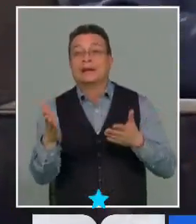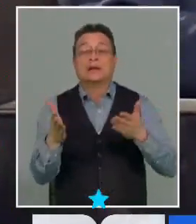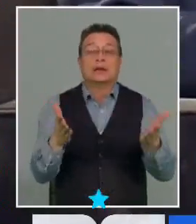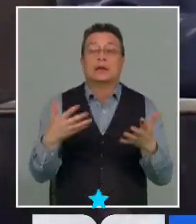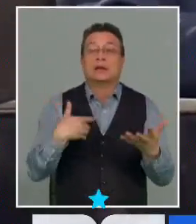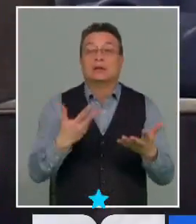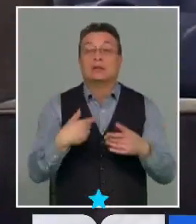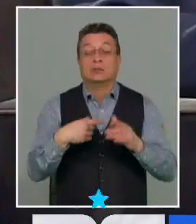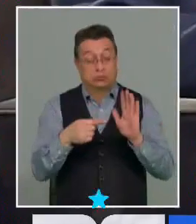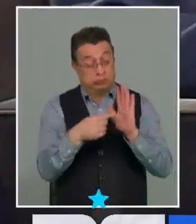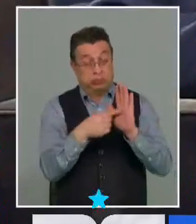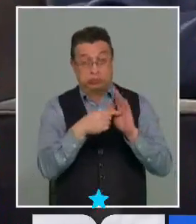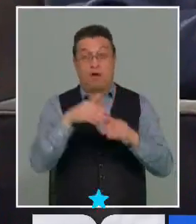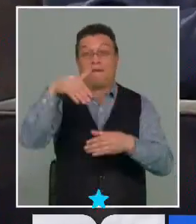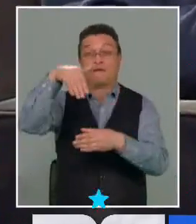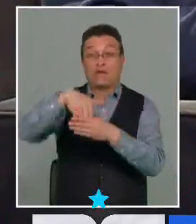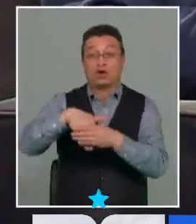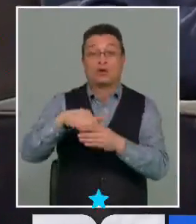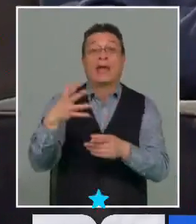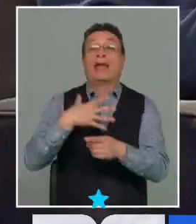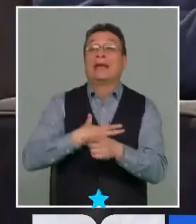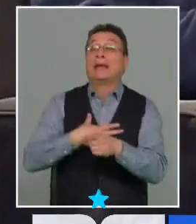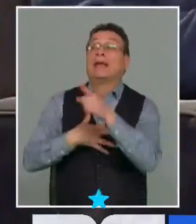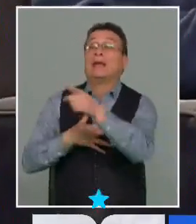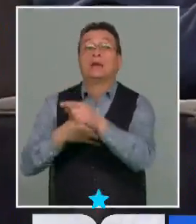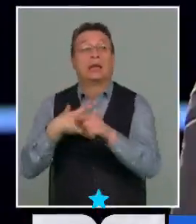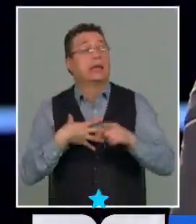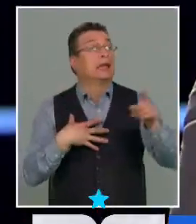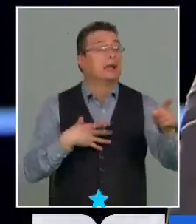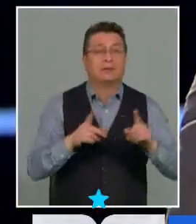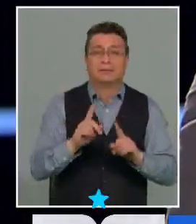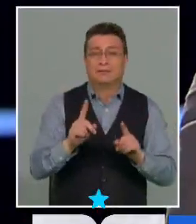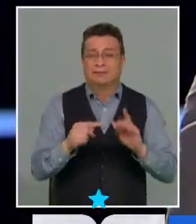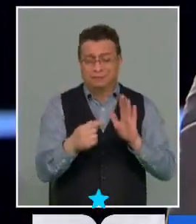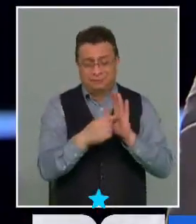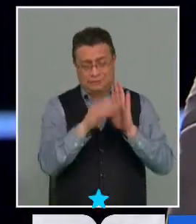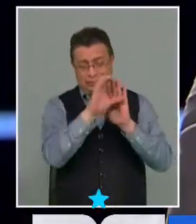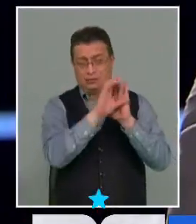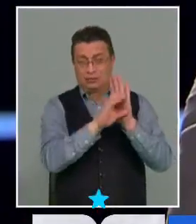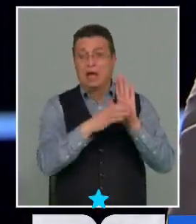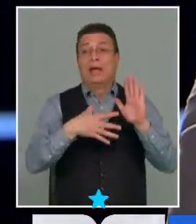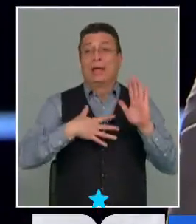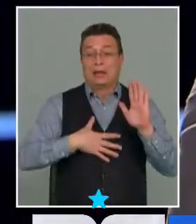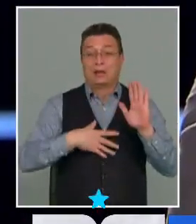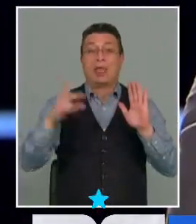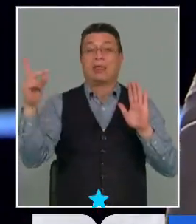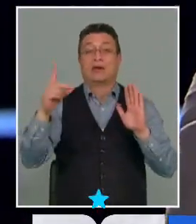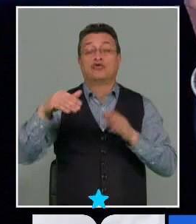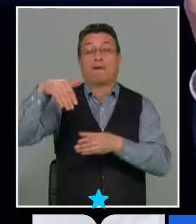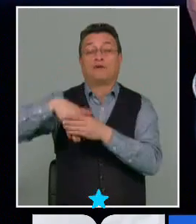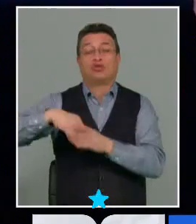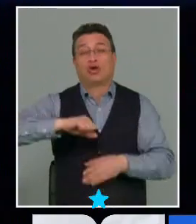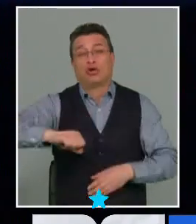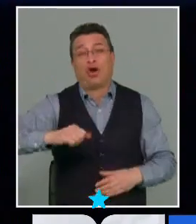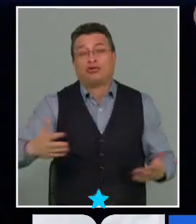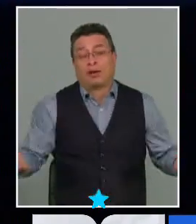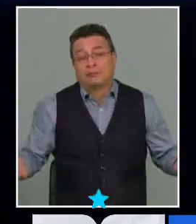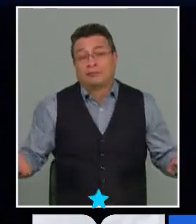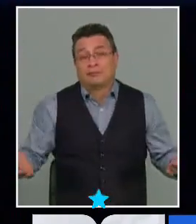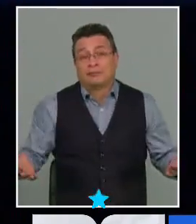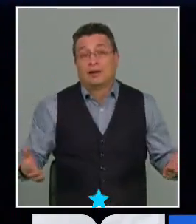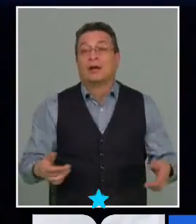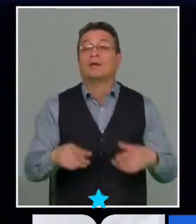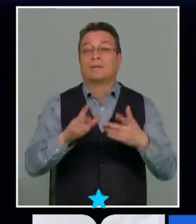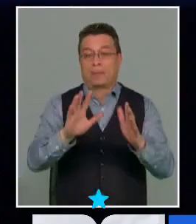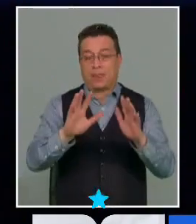el texto que vamos a ir a votar no es que lo que querían uno querían otro porque aquí hay cuestiones que queríamos y la derecha votó en contra déjeme hacer un punto para